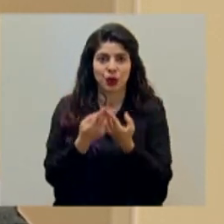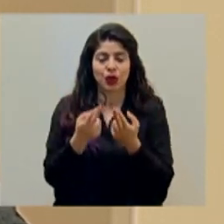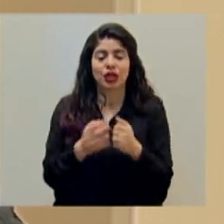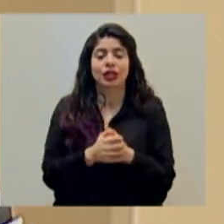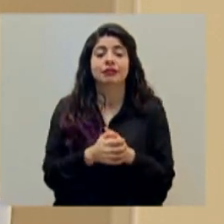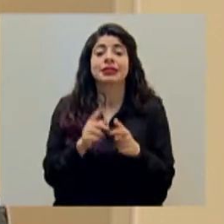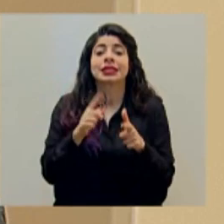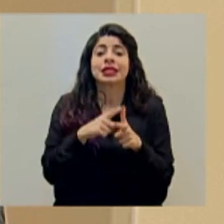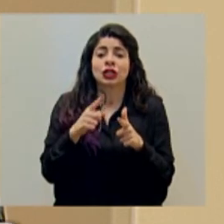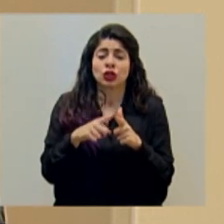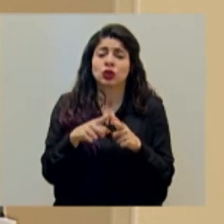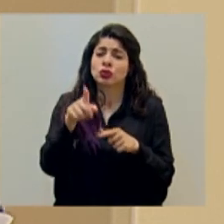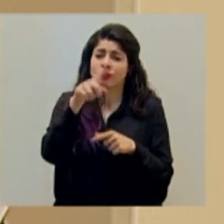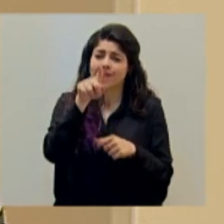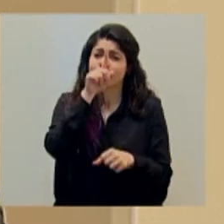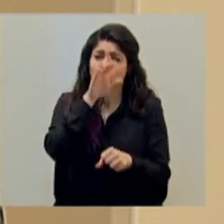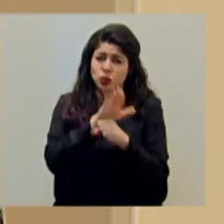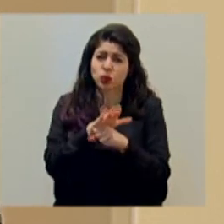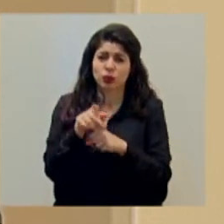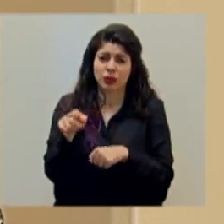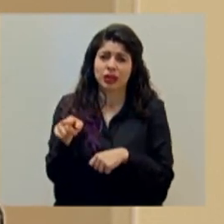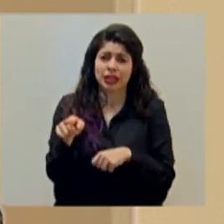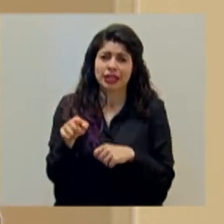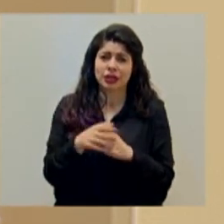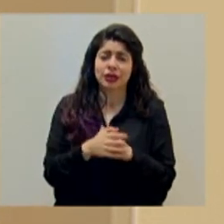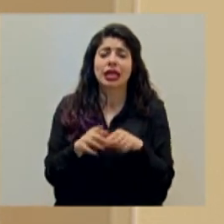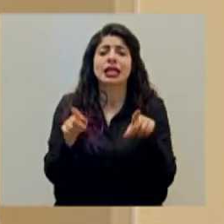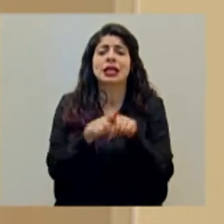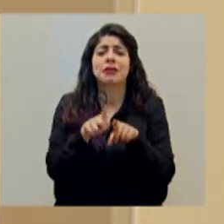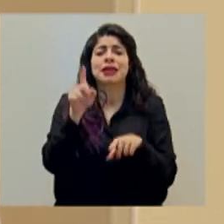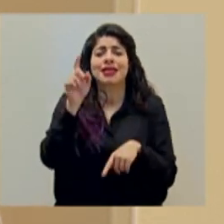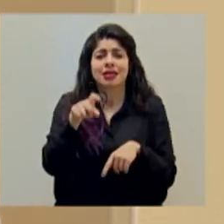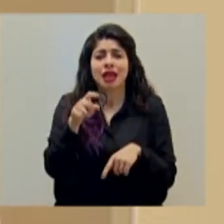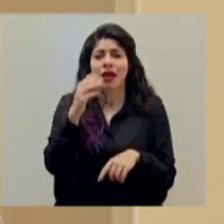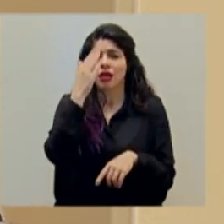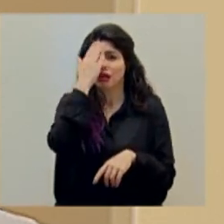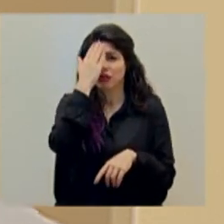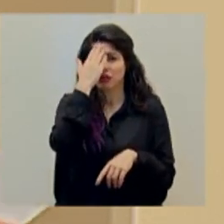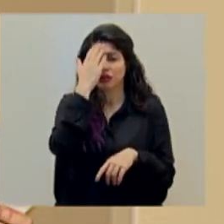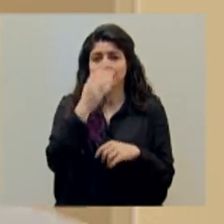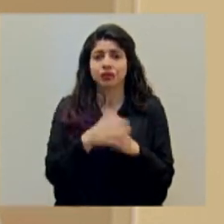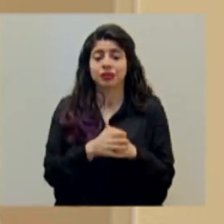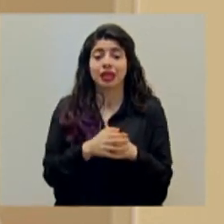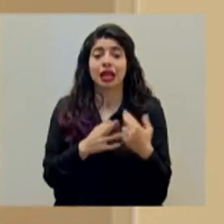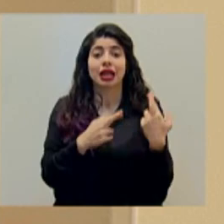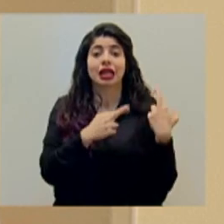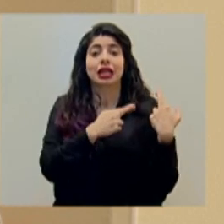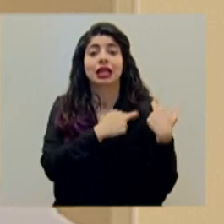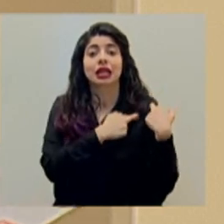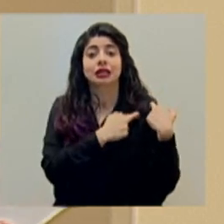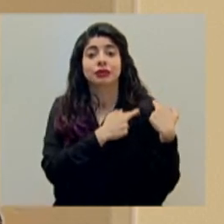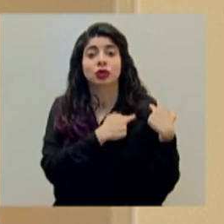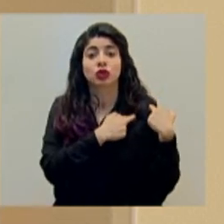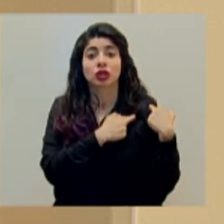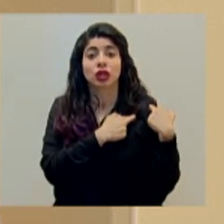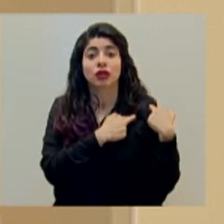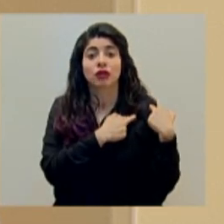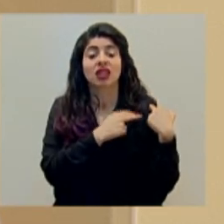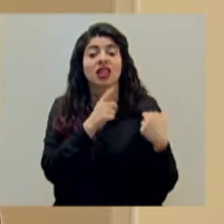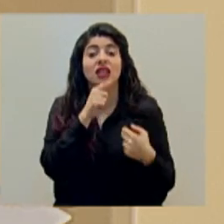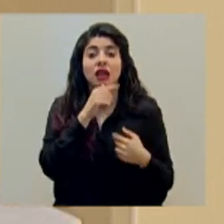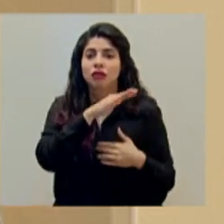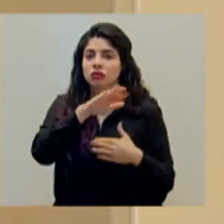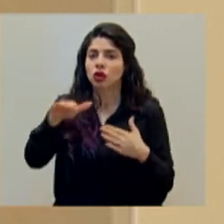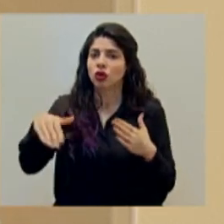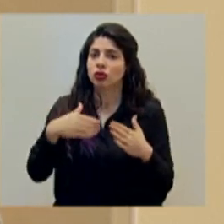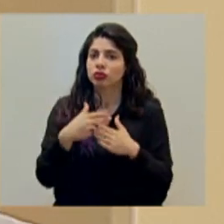así que tenemos que cumplir eso y tenemos que tener muy presente que la responsabilidad es compartida.